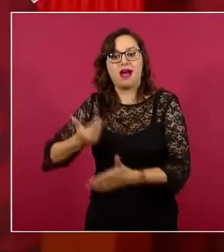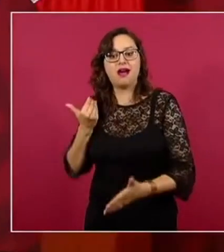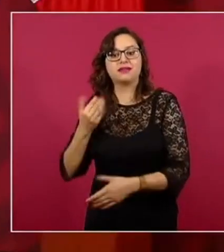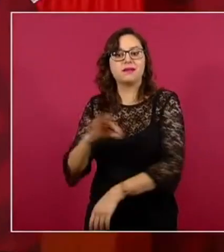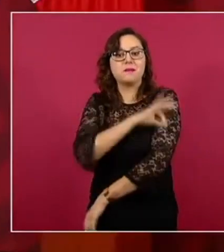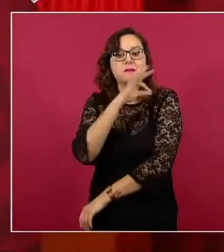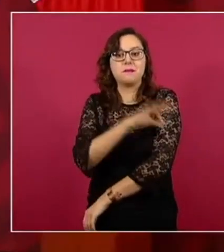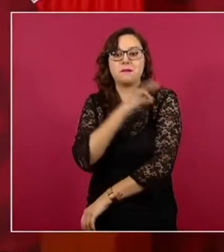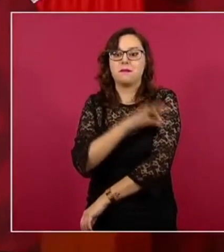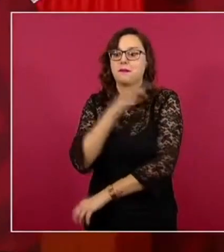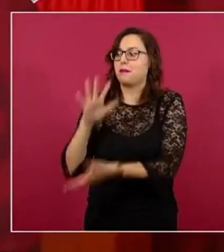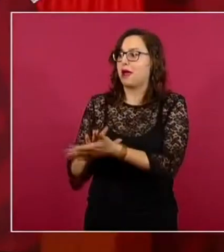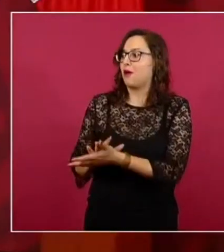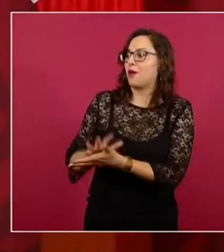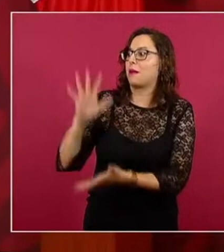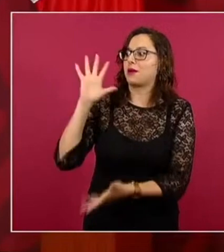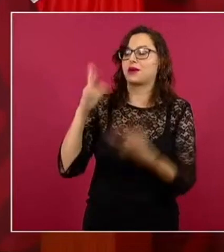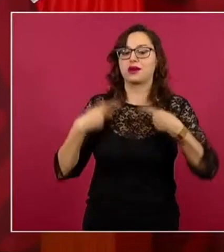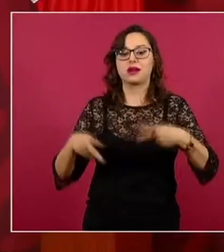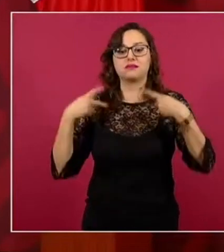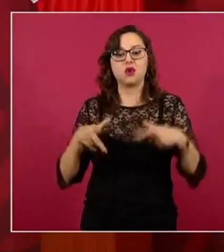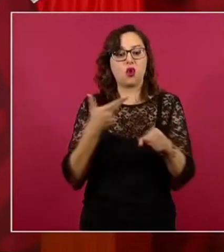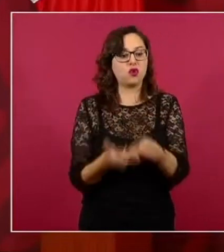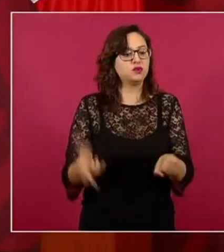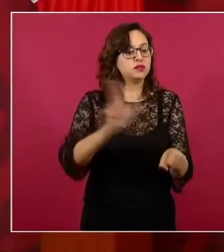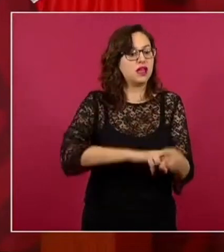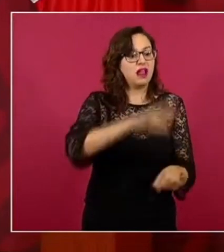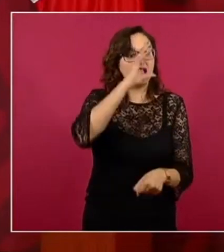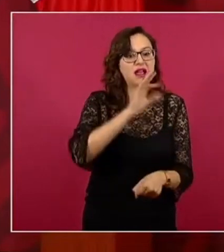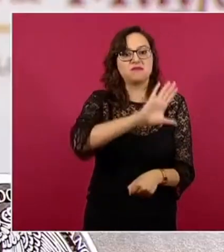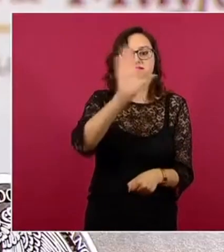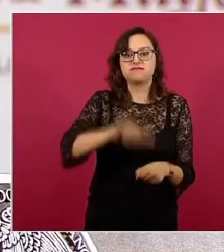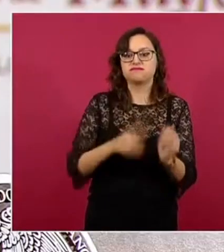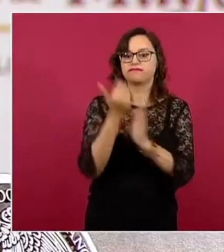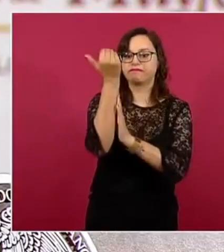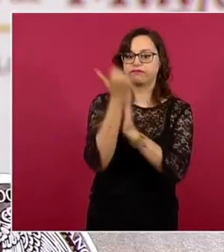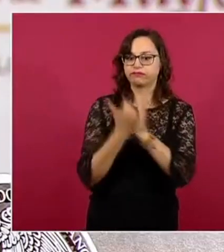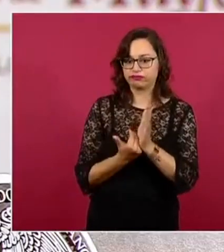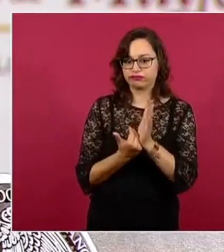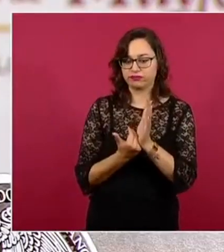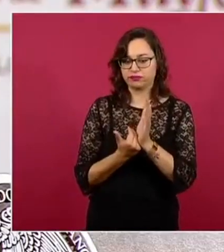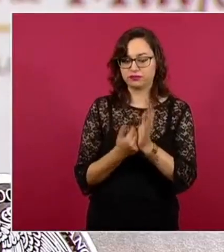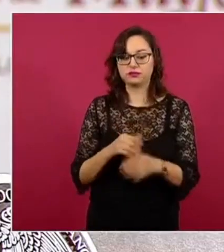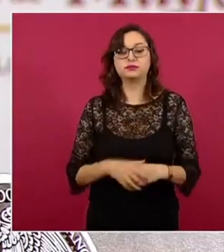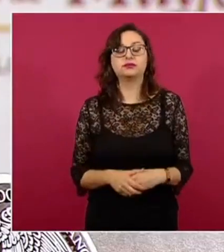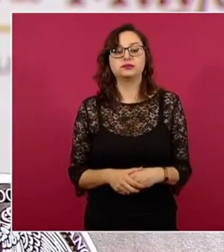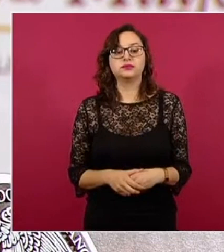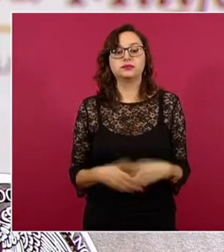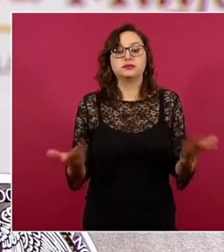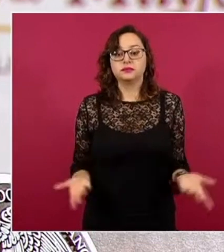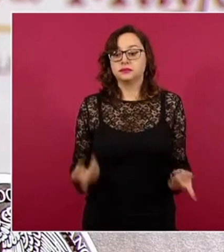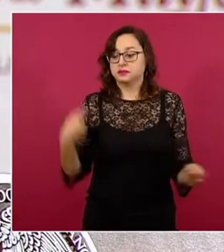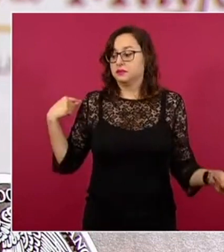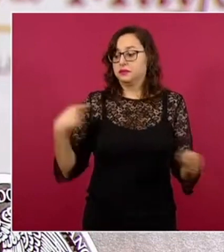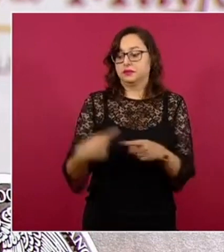la cantidad de hospitalizaciones y defunciones fue considerablemente más baja. En las últimas cinco semanas,